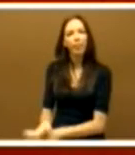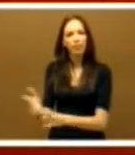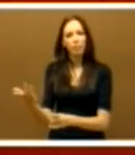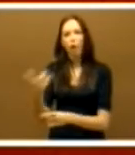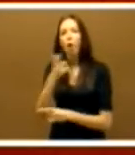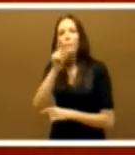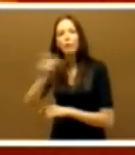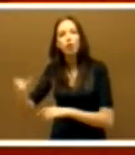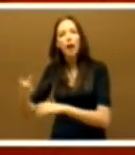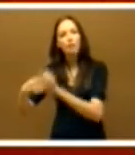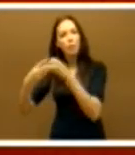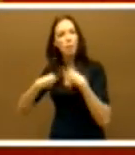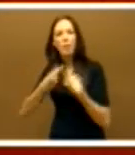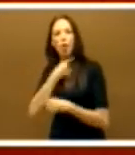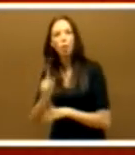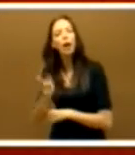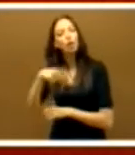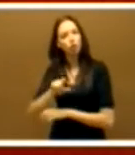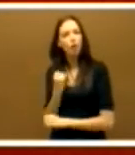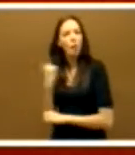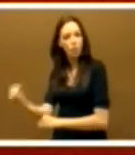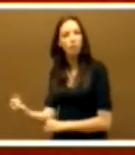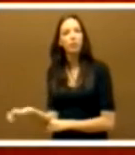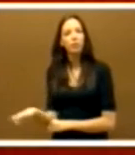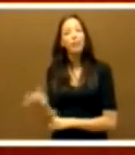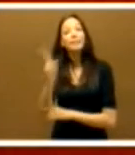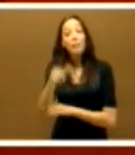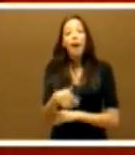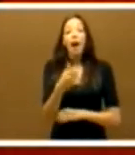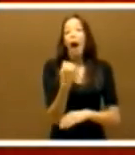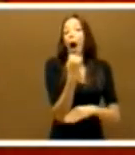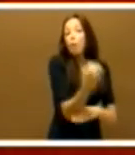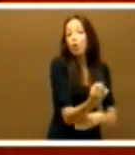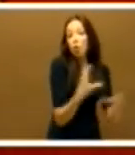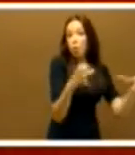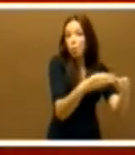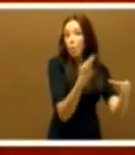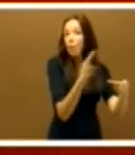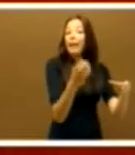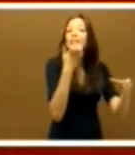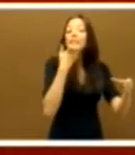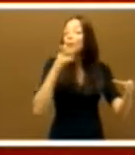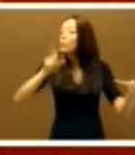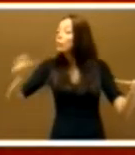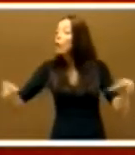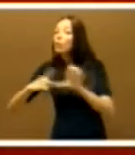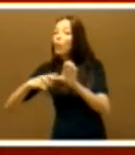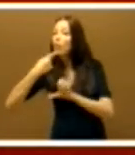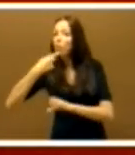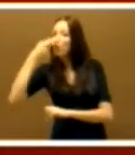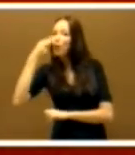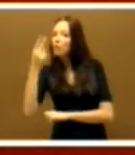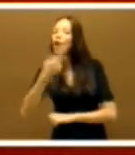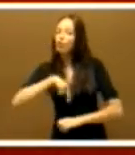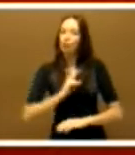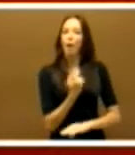extremeños. Y seremos un apoyo leal y firme cuando los extremeños nos digan que eso es interesante, que eso vale la pena hacerlo. Nosotros